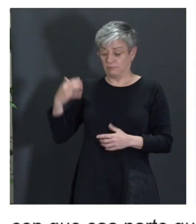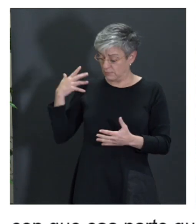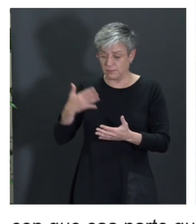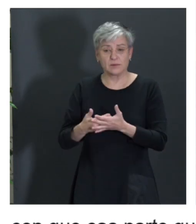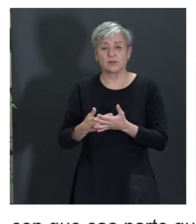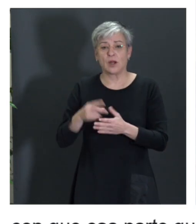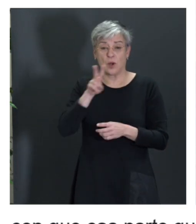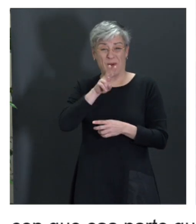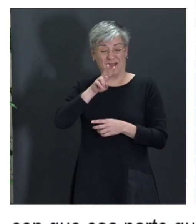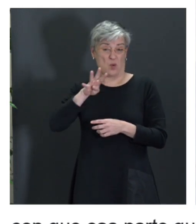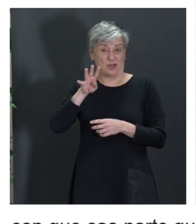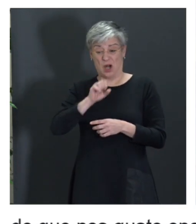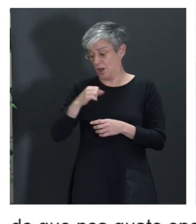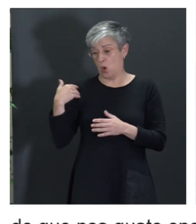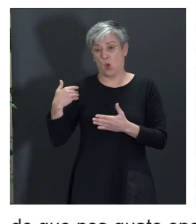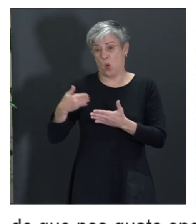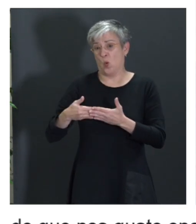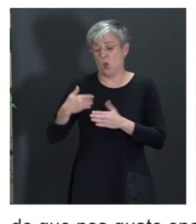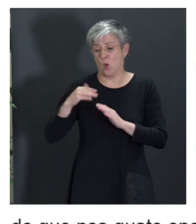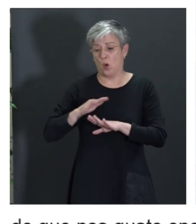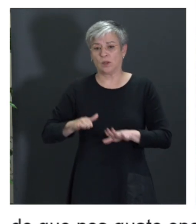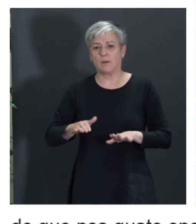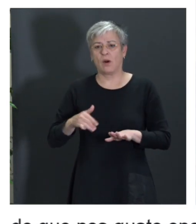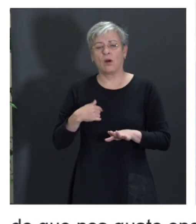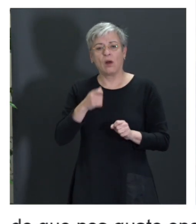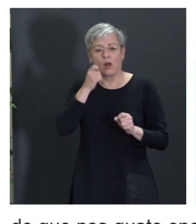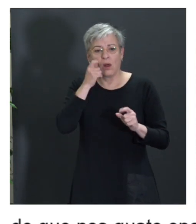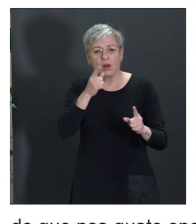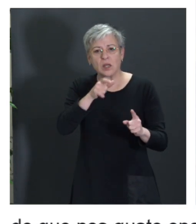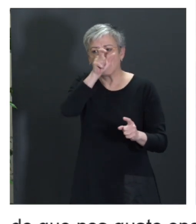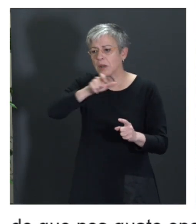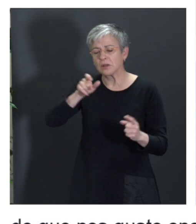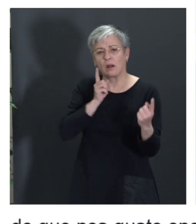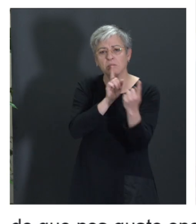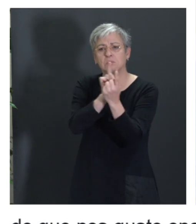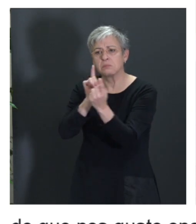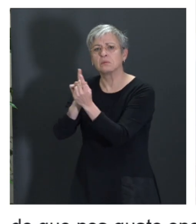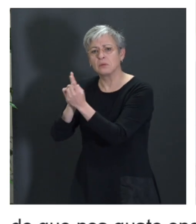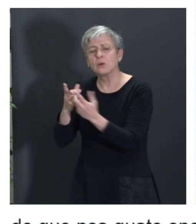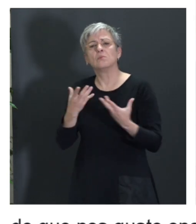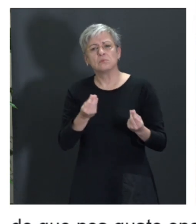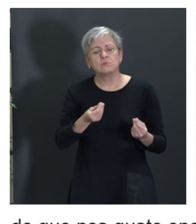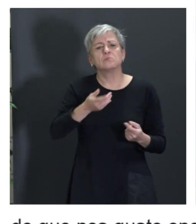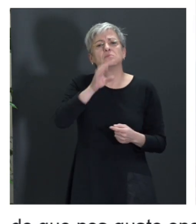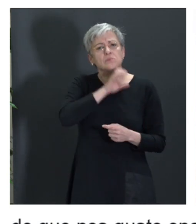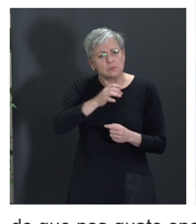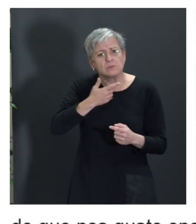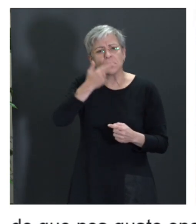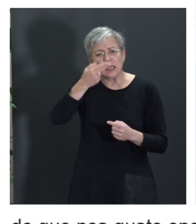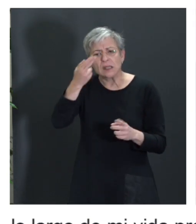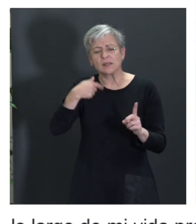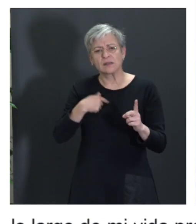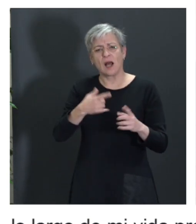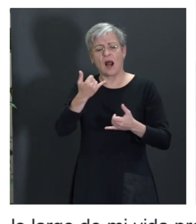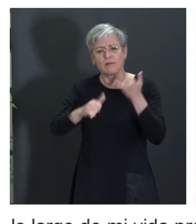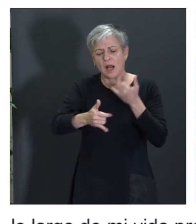sobre todo estos últimos 24 años, pues me he encontrado muchísima gente, pues, muy interesante y que han querido colaborar conmigo. Así que he tenido, pues,